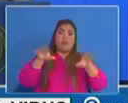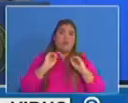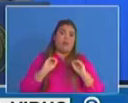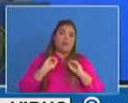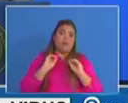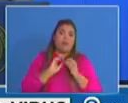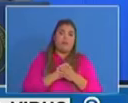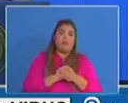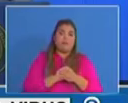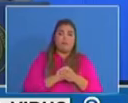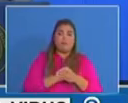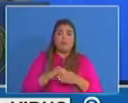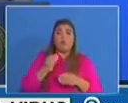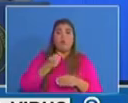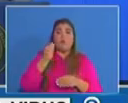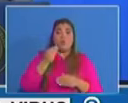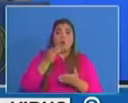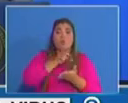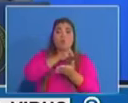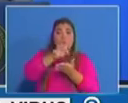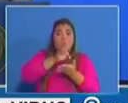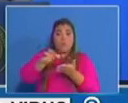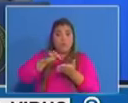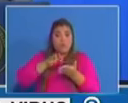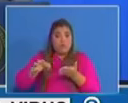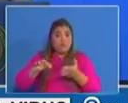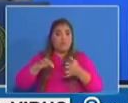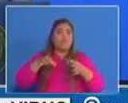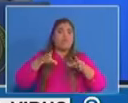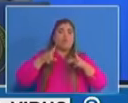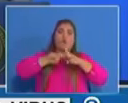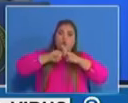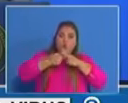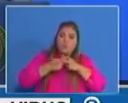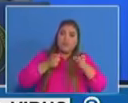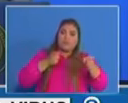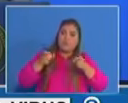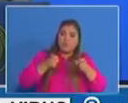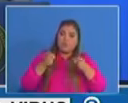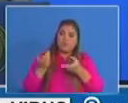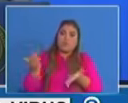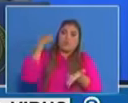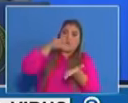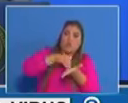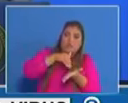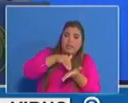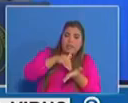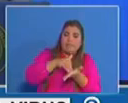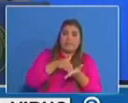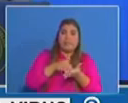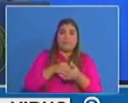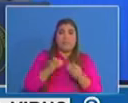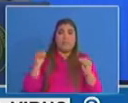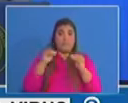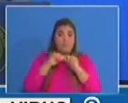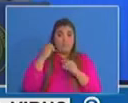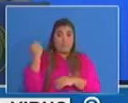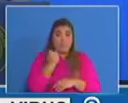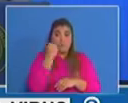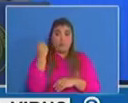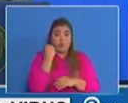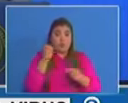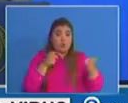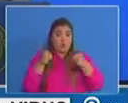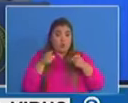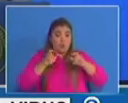provincias toman como esas medidas nuevamente y vuelven más estrechas las medidas de cuarentena alcanzan a